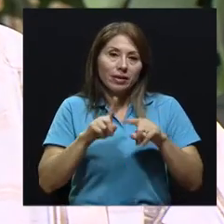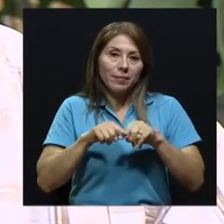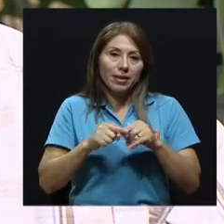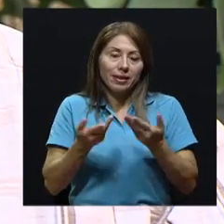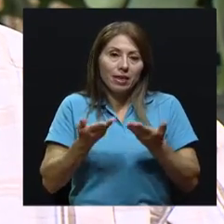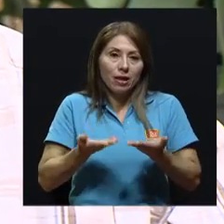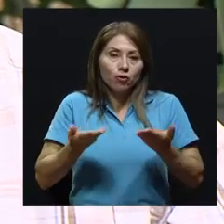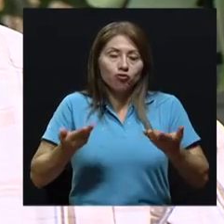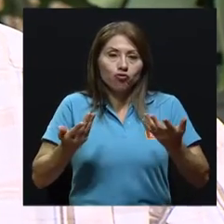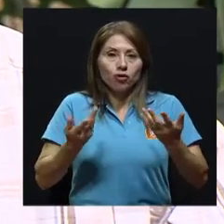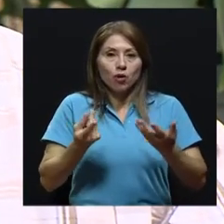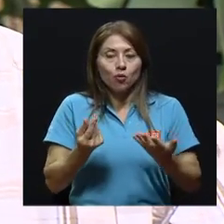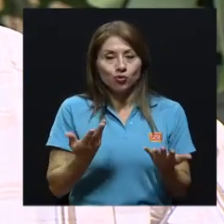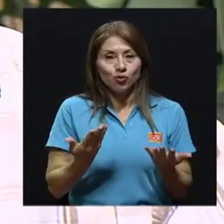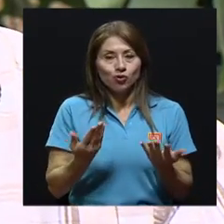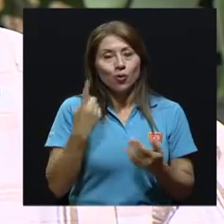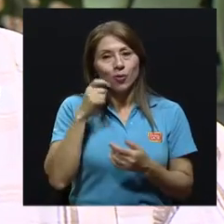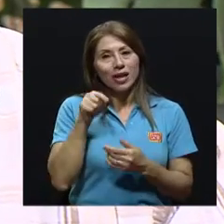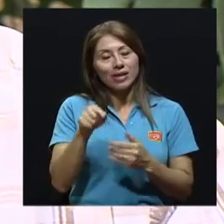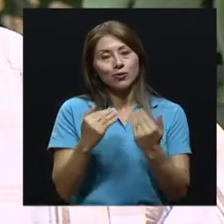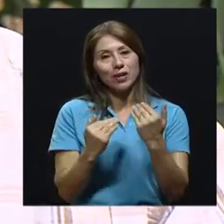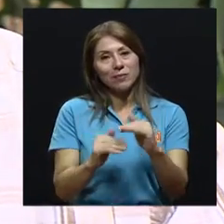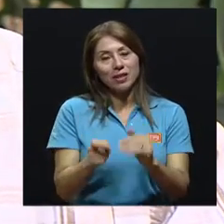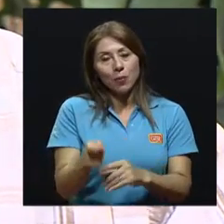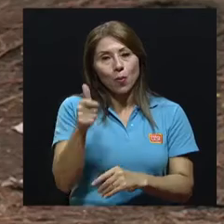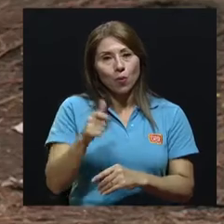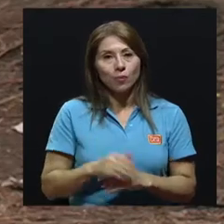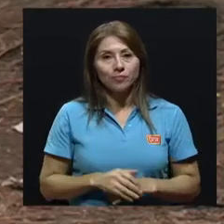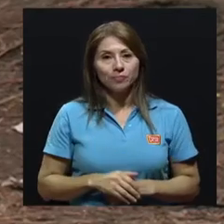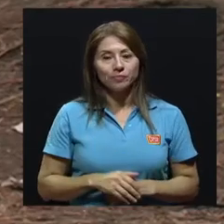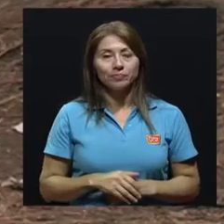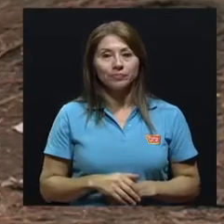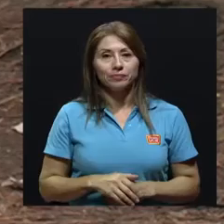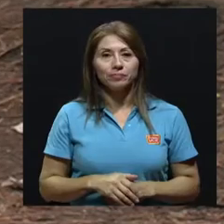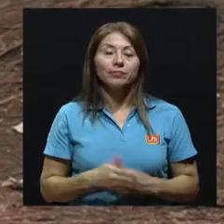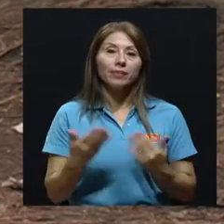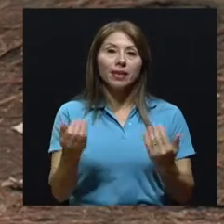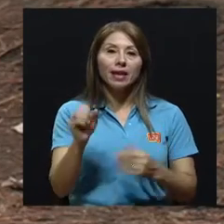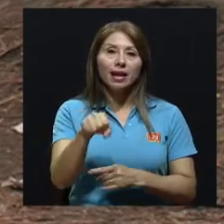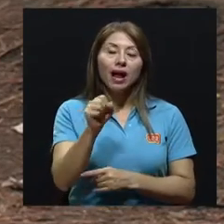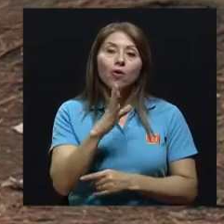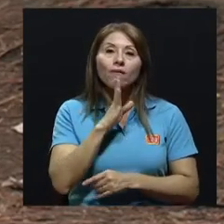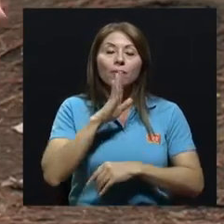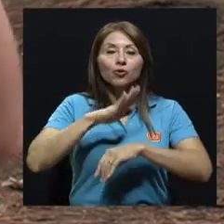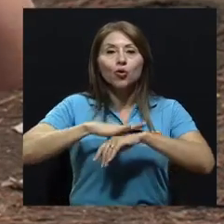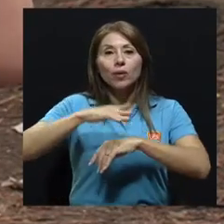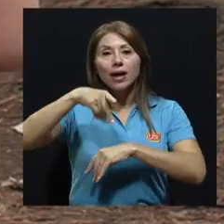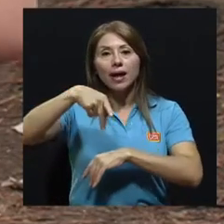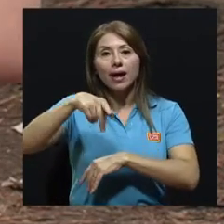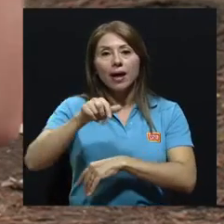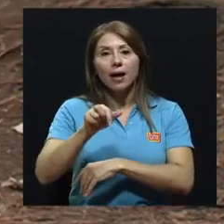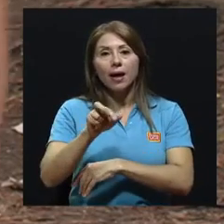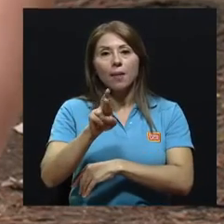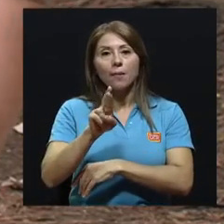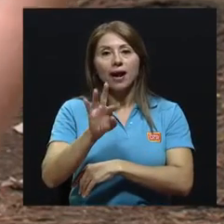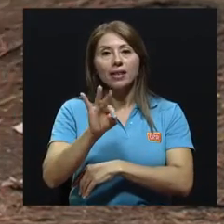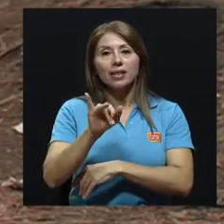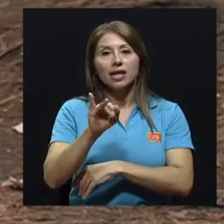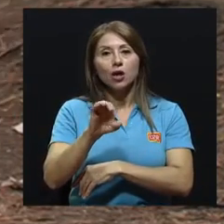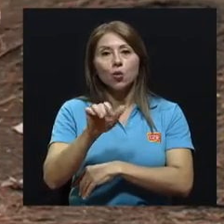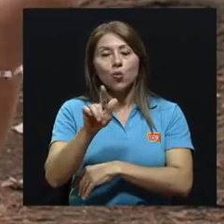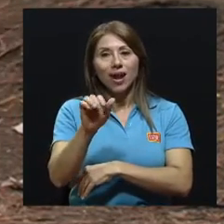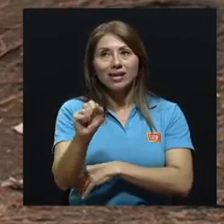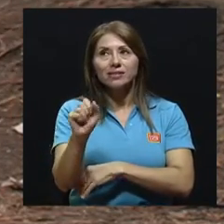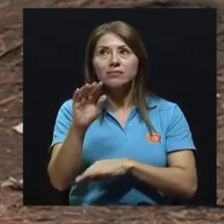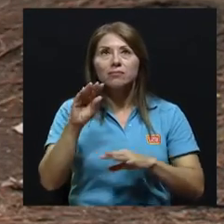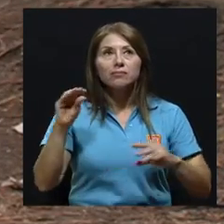que es lo que al final nos limita un poco en este tema. Hablábamos de esas partículas que pueden estar suspendidas en el aire y que